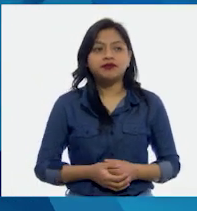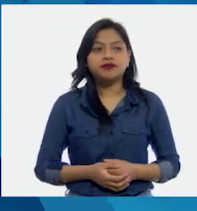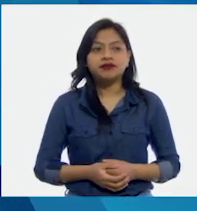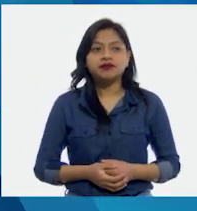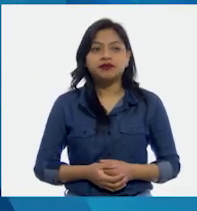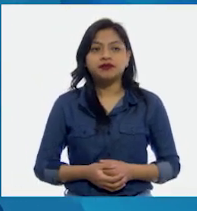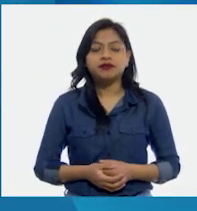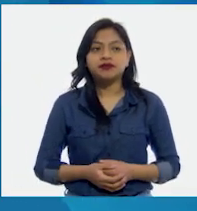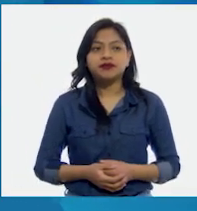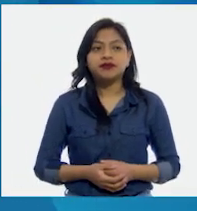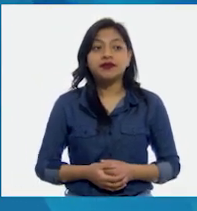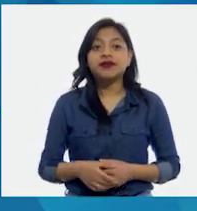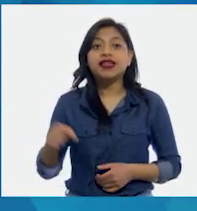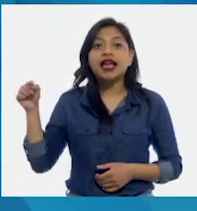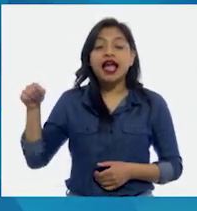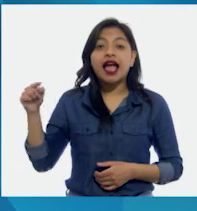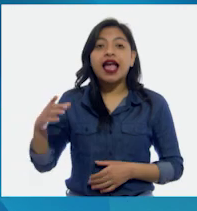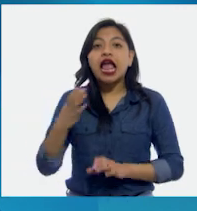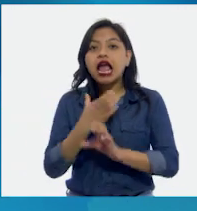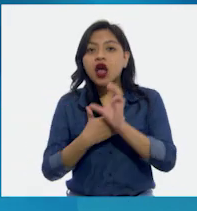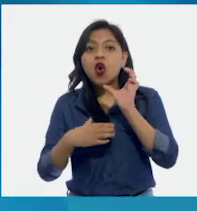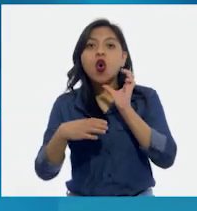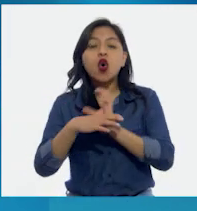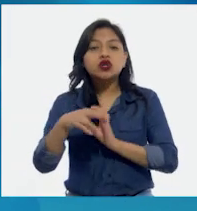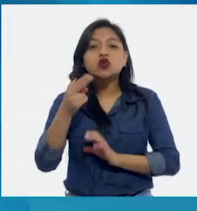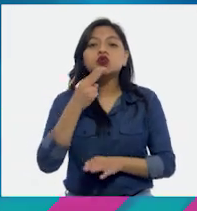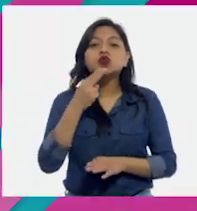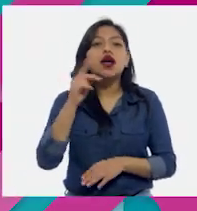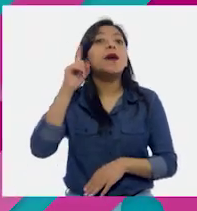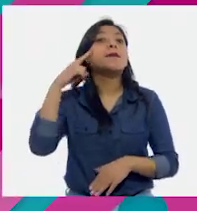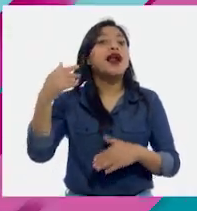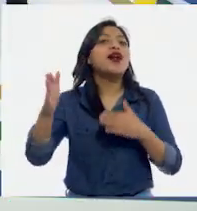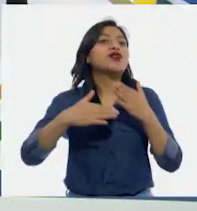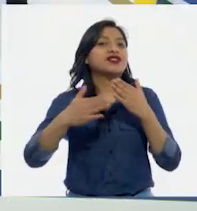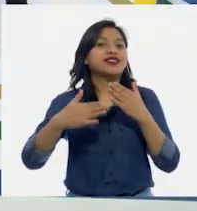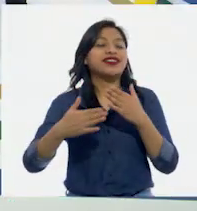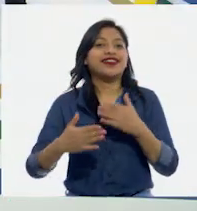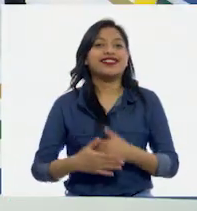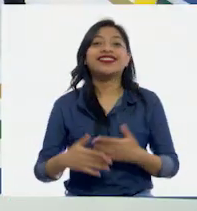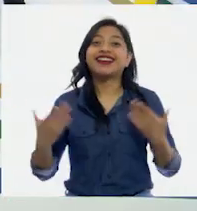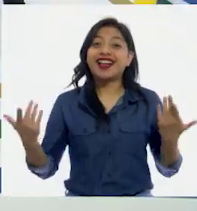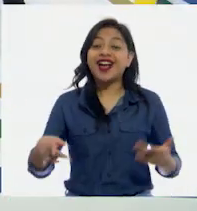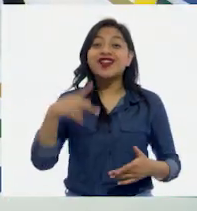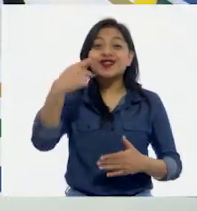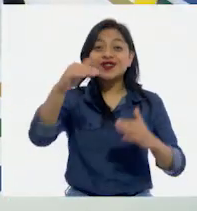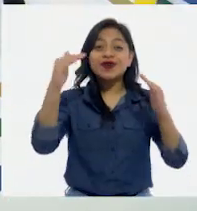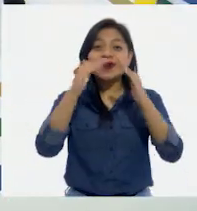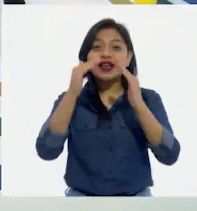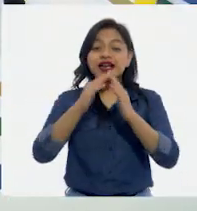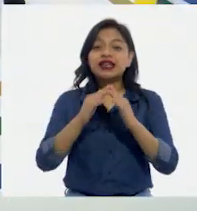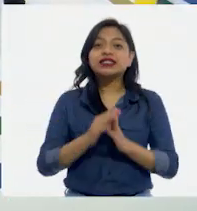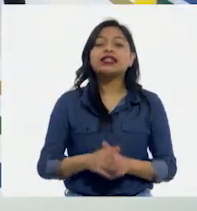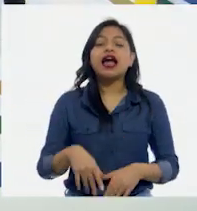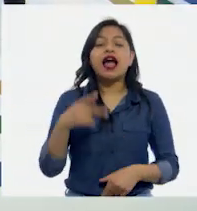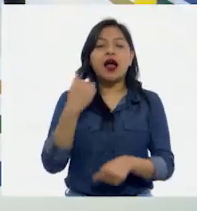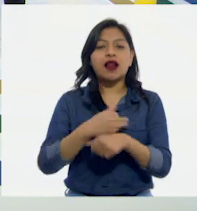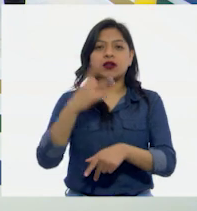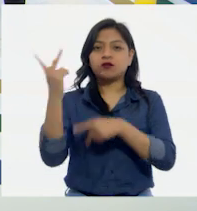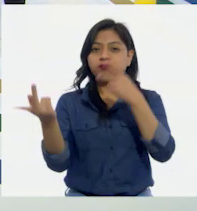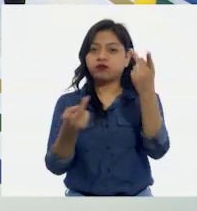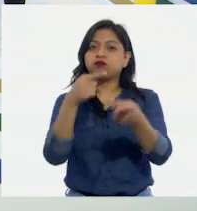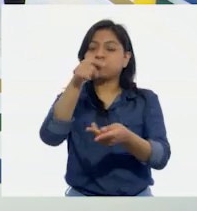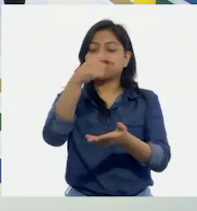Estas son las cosas que usamos en la cocina. Allá en casa anoten las siguientes preguntas